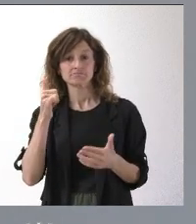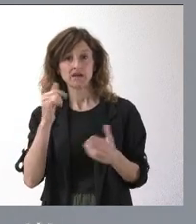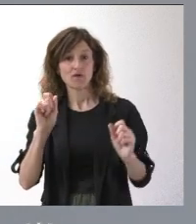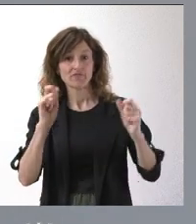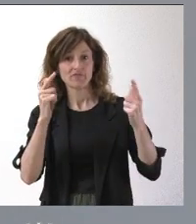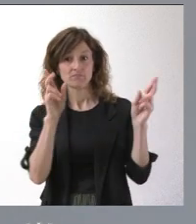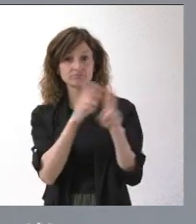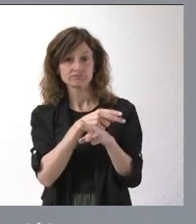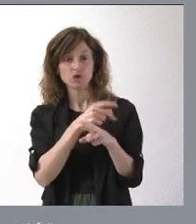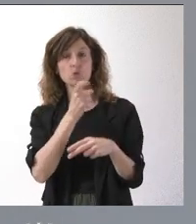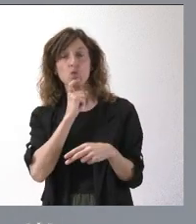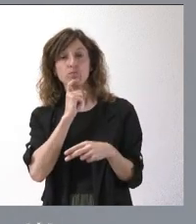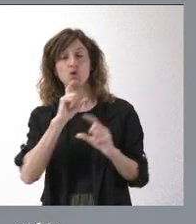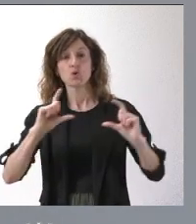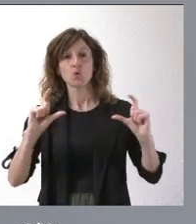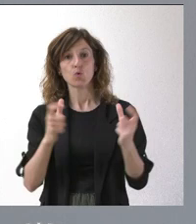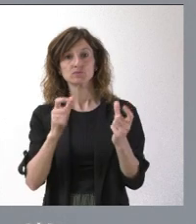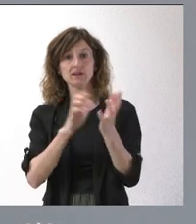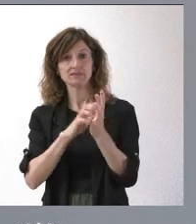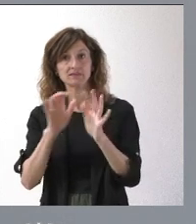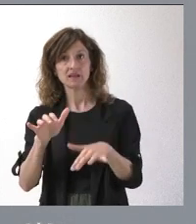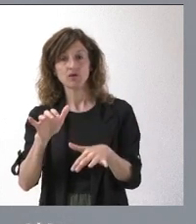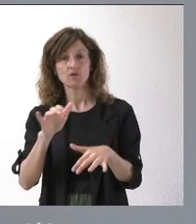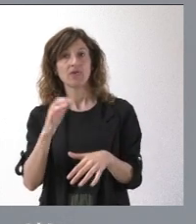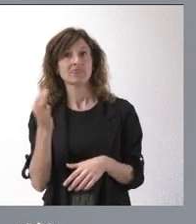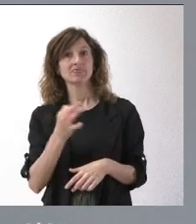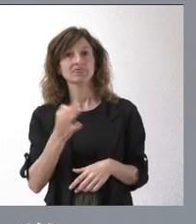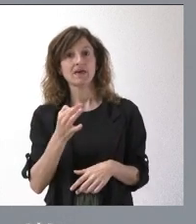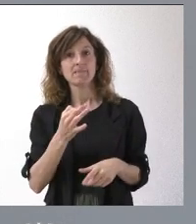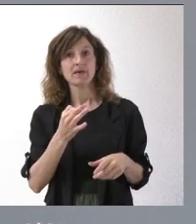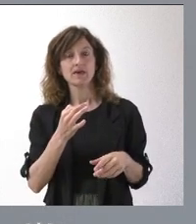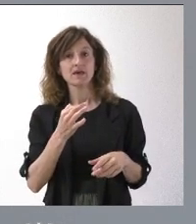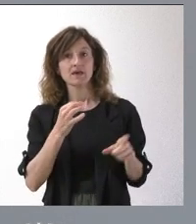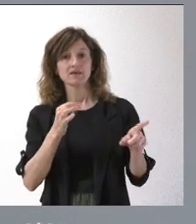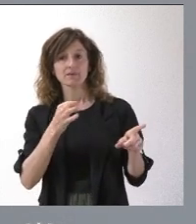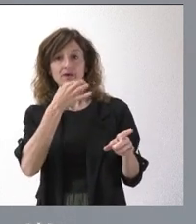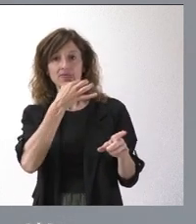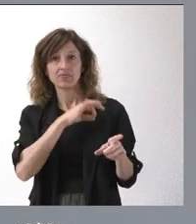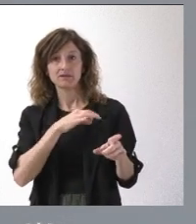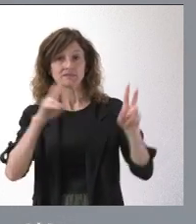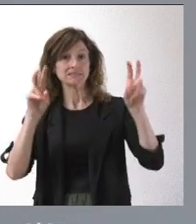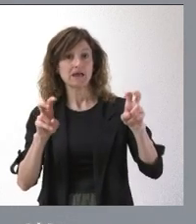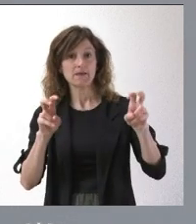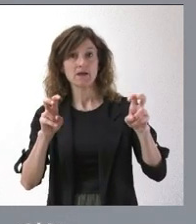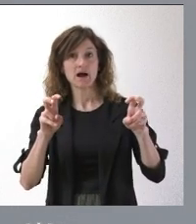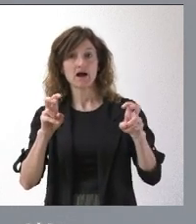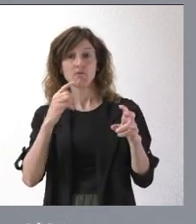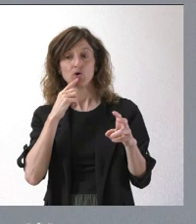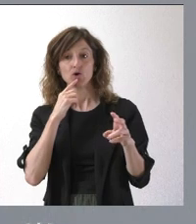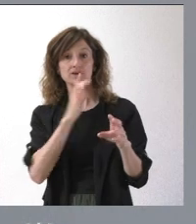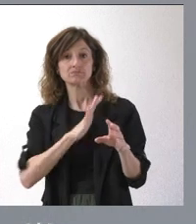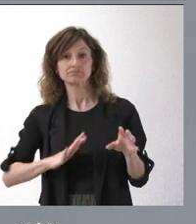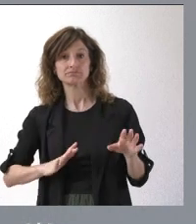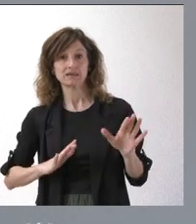vigor es que la Junta de Castilla y León renunciara a su oposición en relación con la suspensión cautelar.